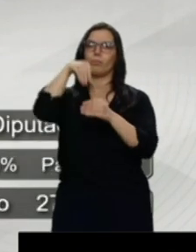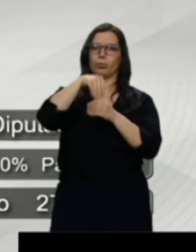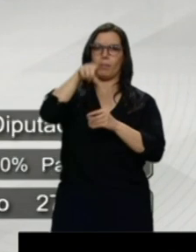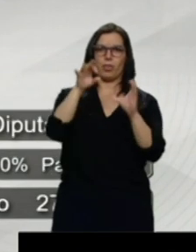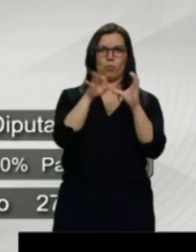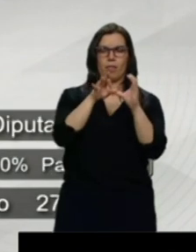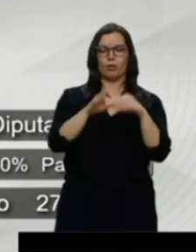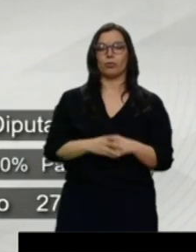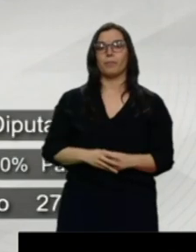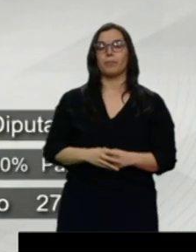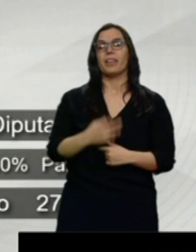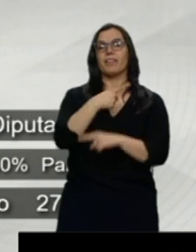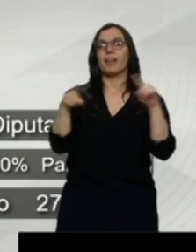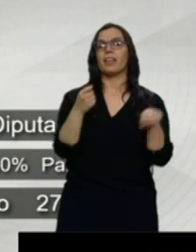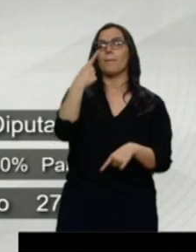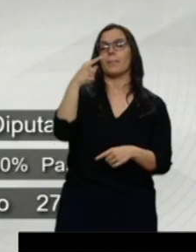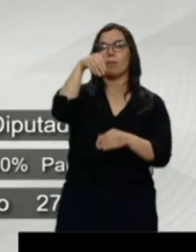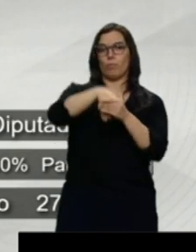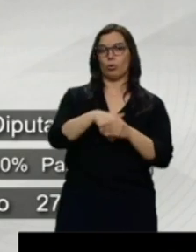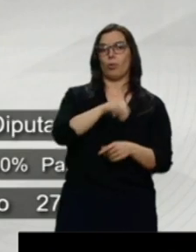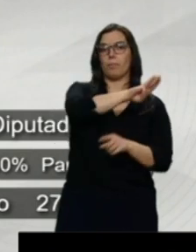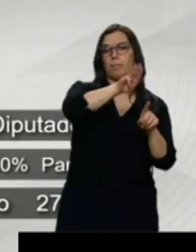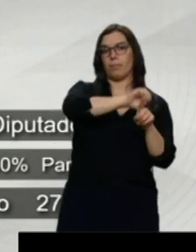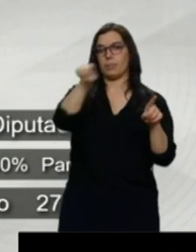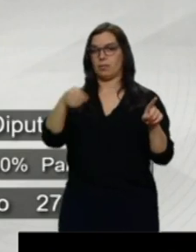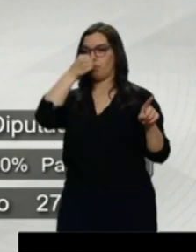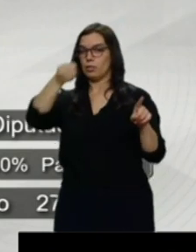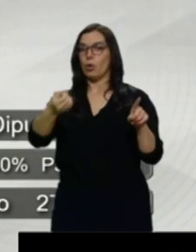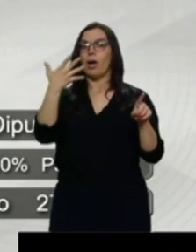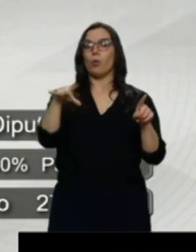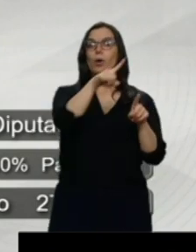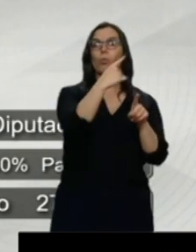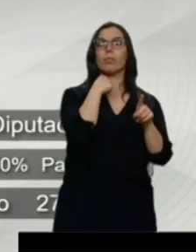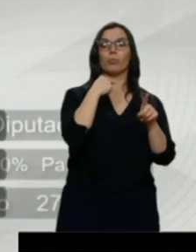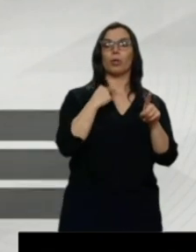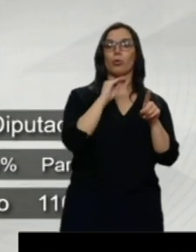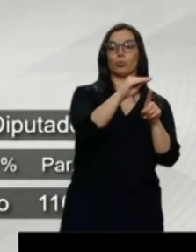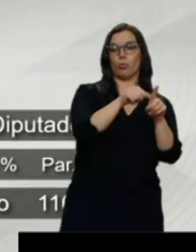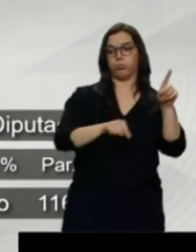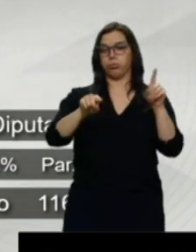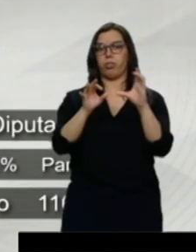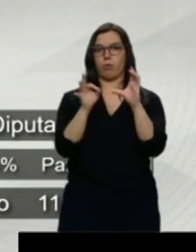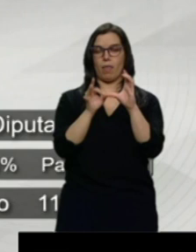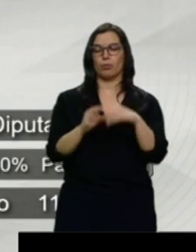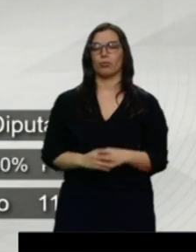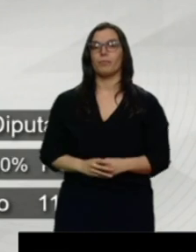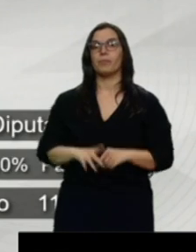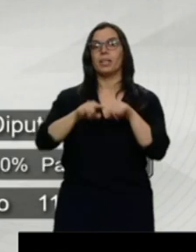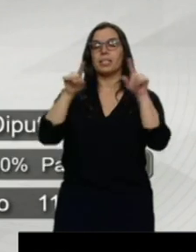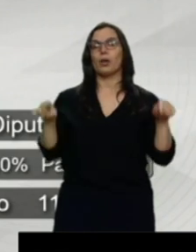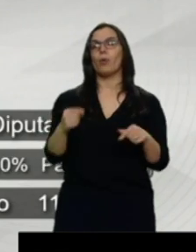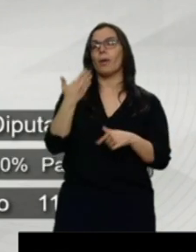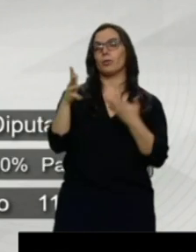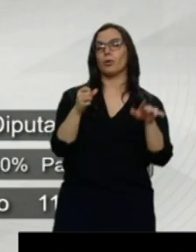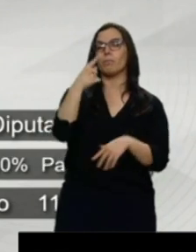diferencia el PP gana en Salamanca sobre el PSOE, aunque cede un escaño que pasa a manos de la formación naranja. En Segovia algo más de 1.000 votos separan al